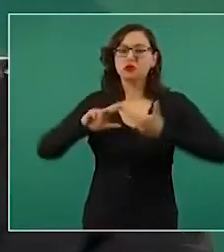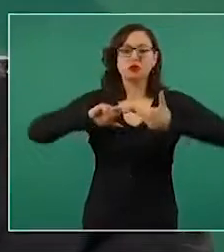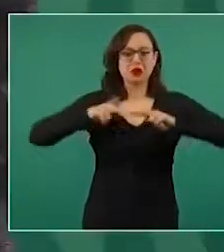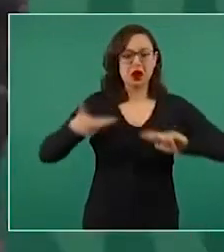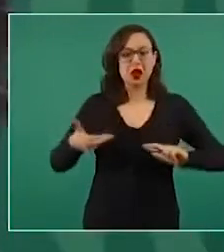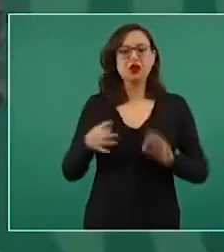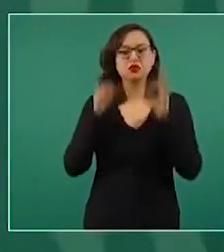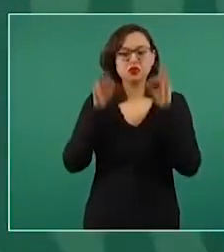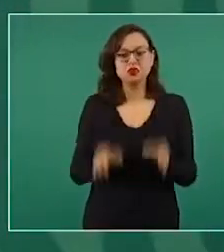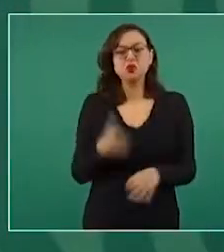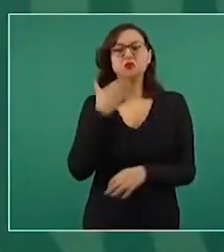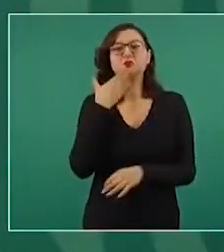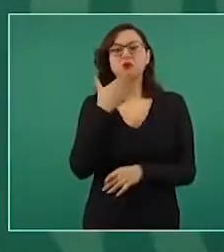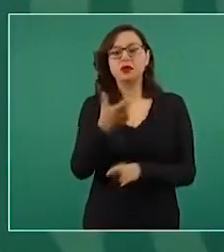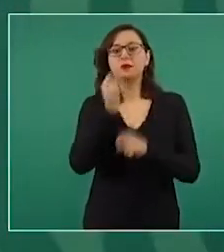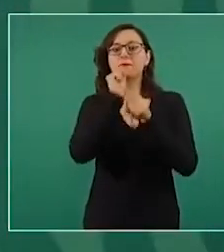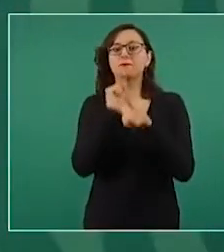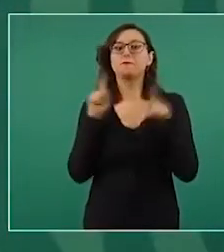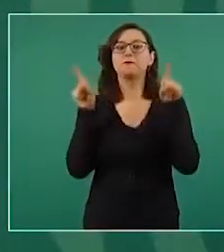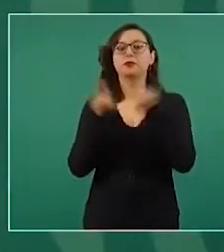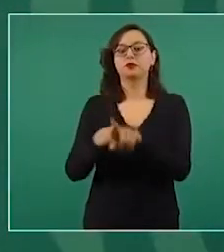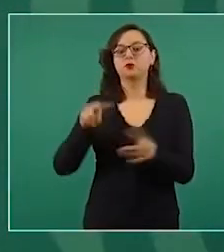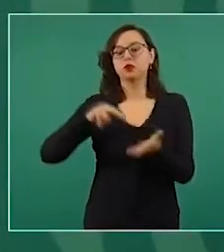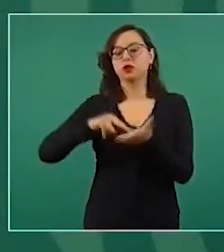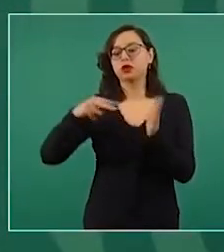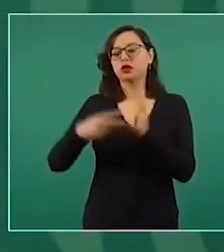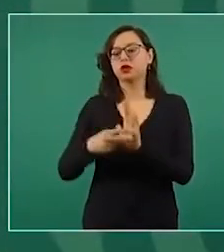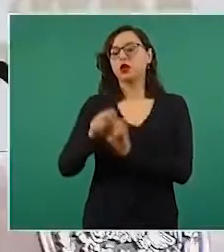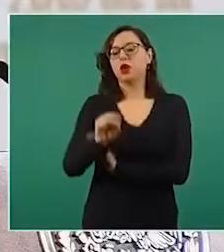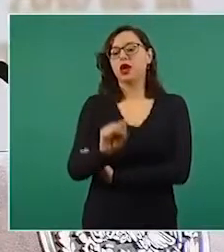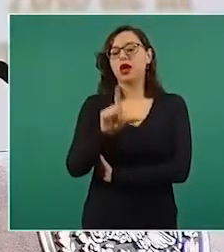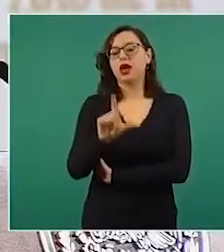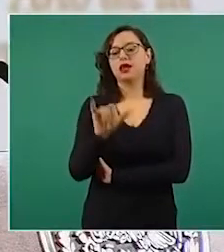con el ingeniero Carlos Slim. Gracias.